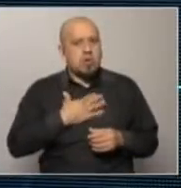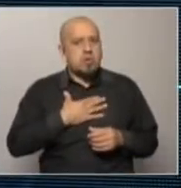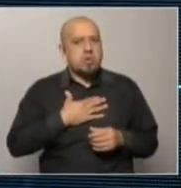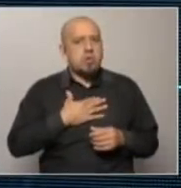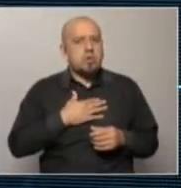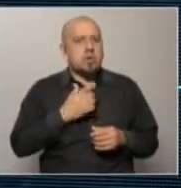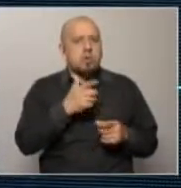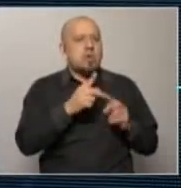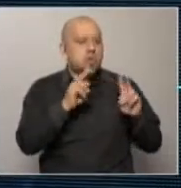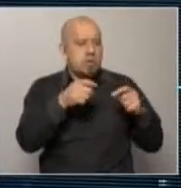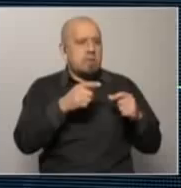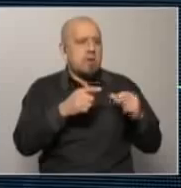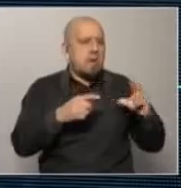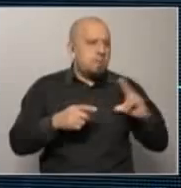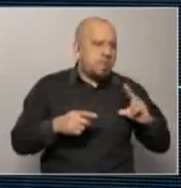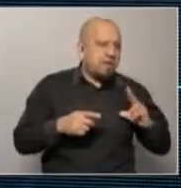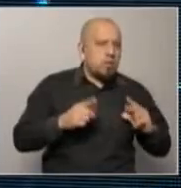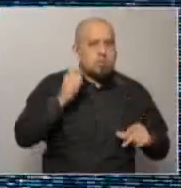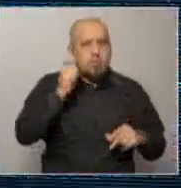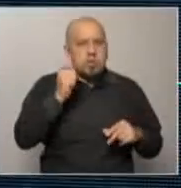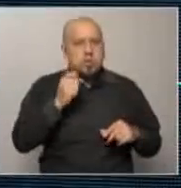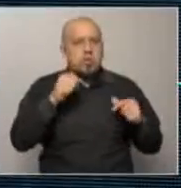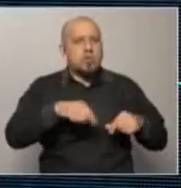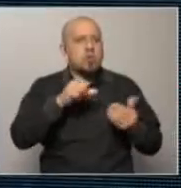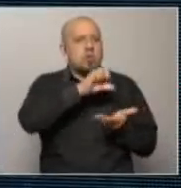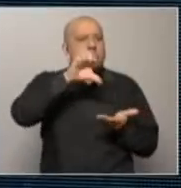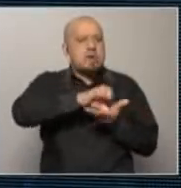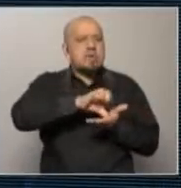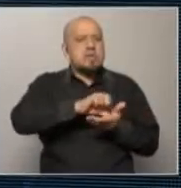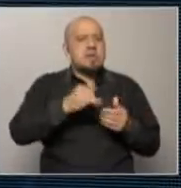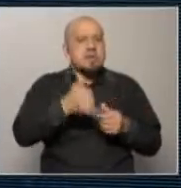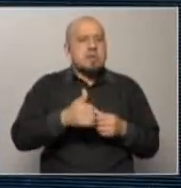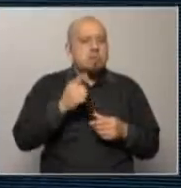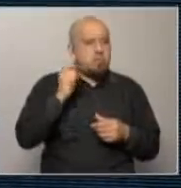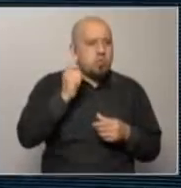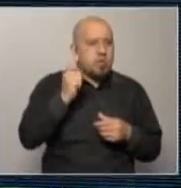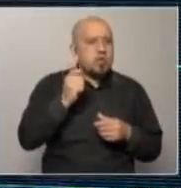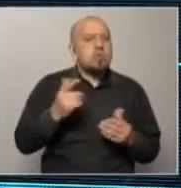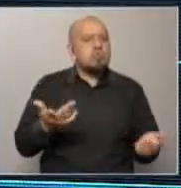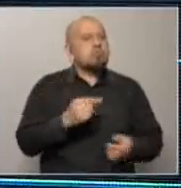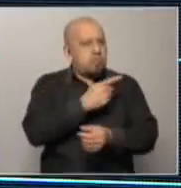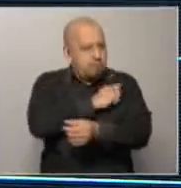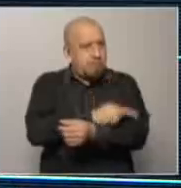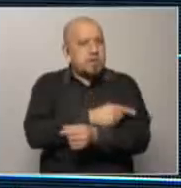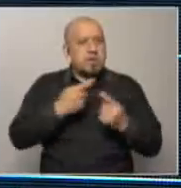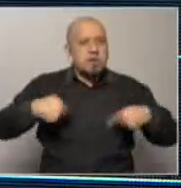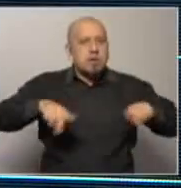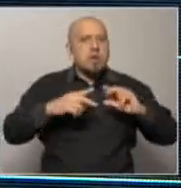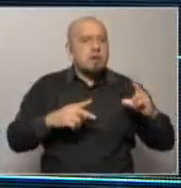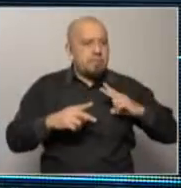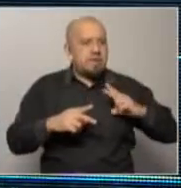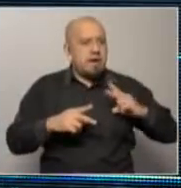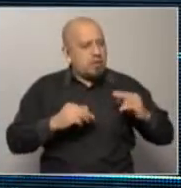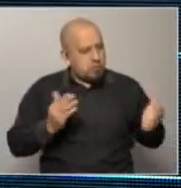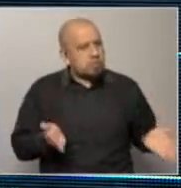contraposición pública contra privado y al revés los países que funcionan que projeran en un sector público fuerte y cumpliendo su rol un sector privado pujante